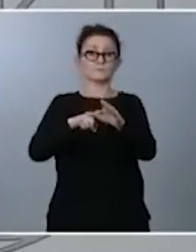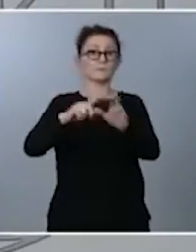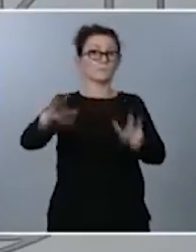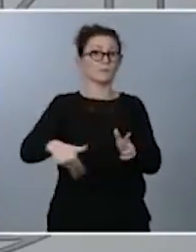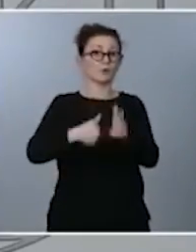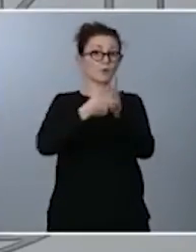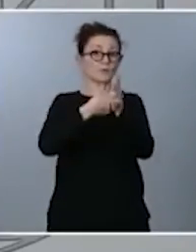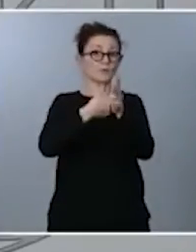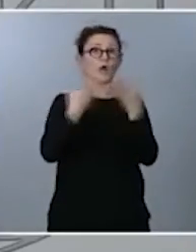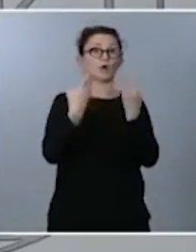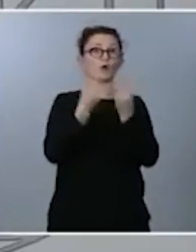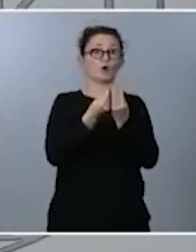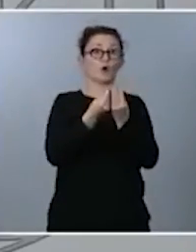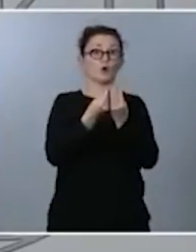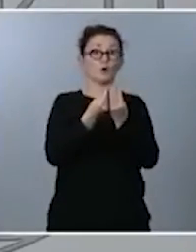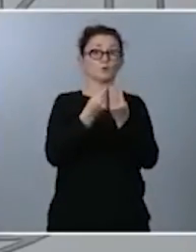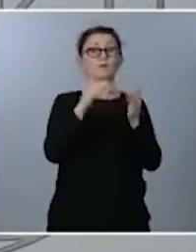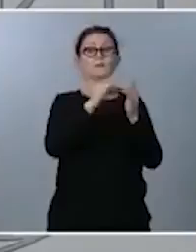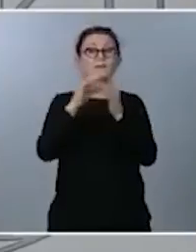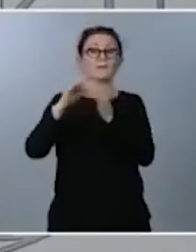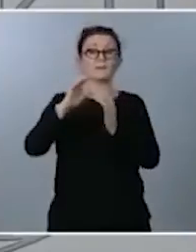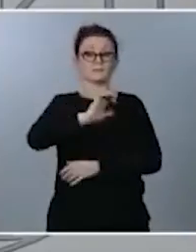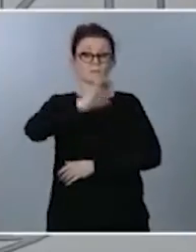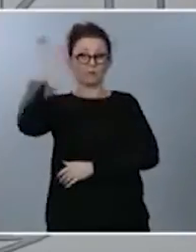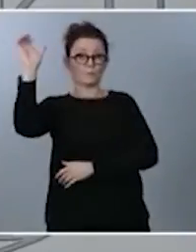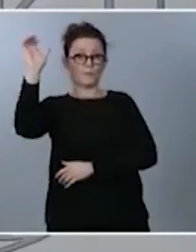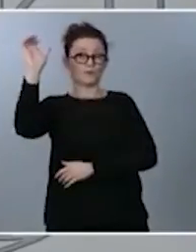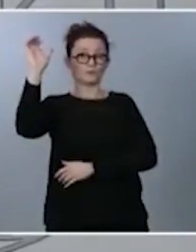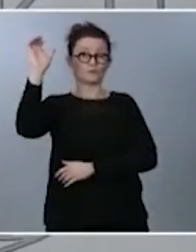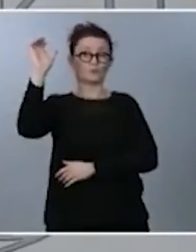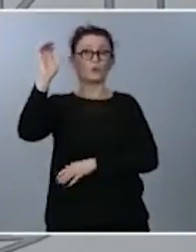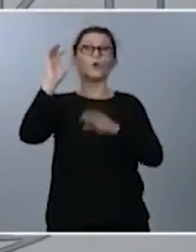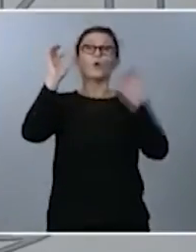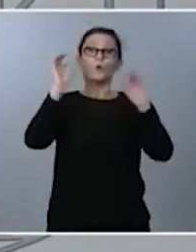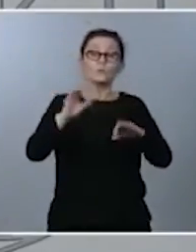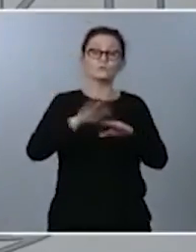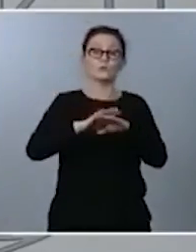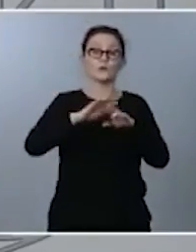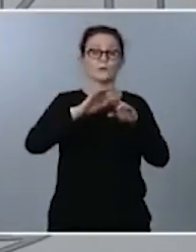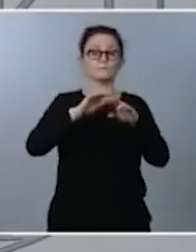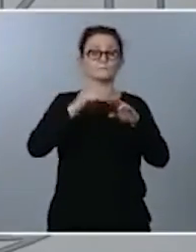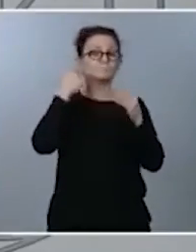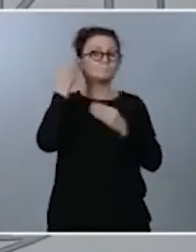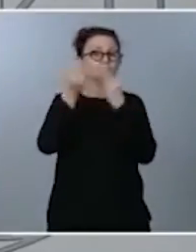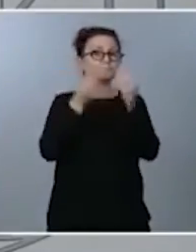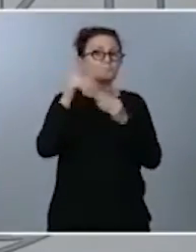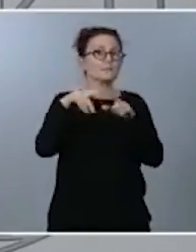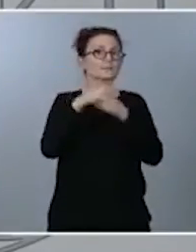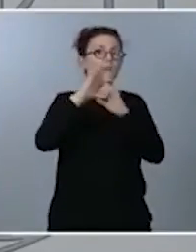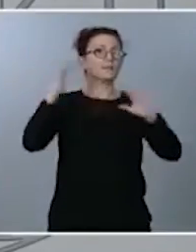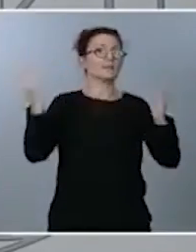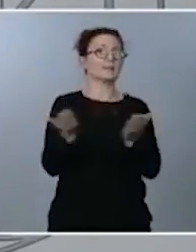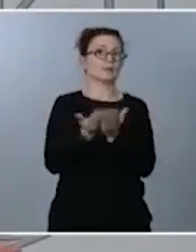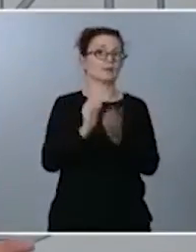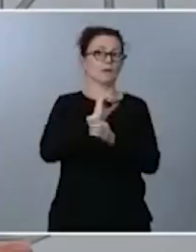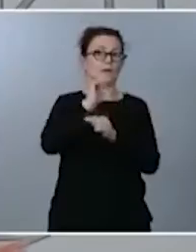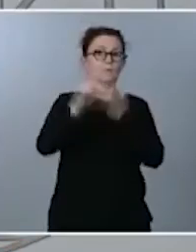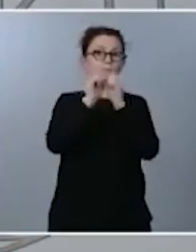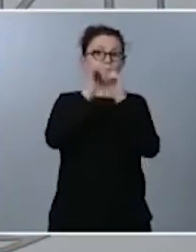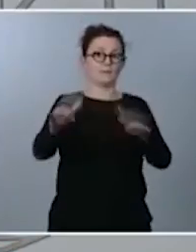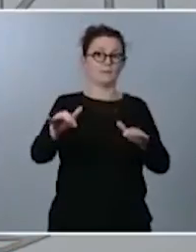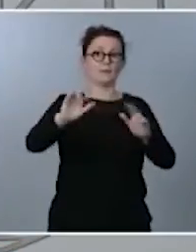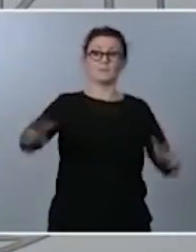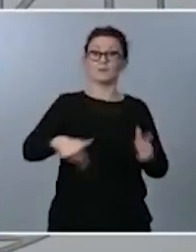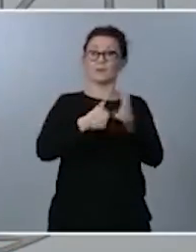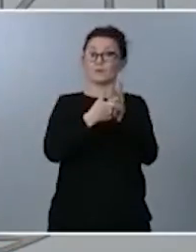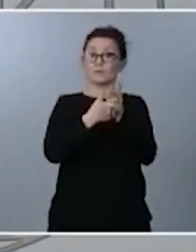resto de líderes europeos para justamente analizar la situación internacional de la pandemia. Una videoconferencia, entendrán ustedes,